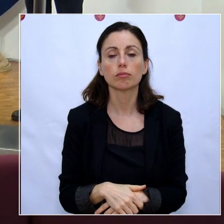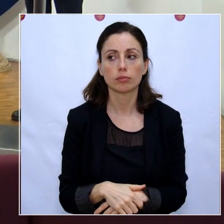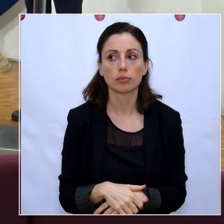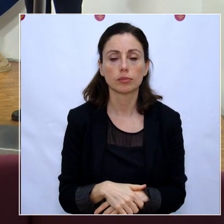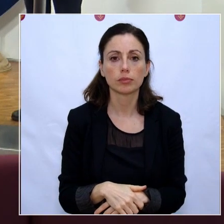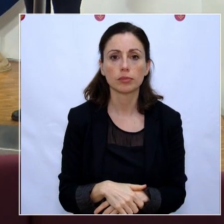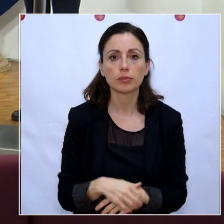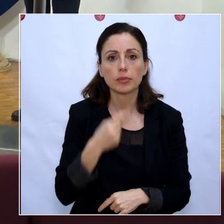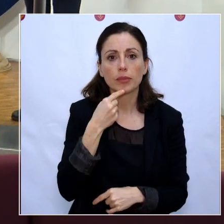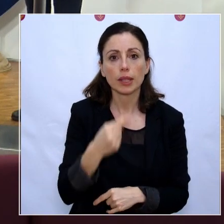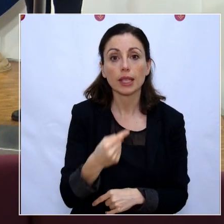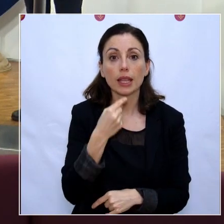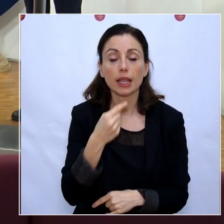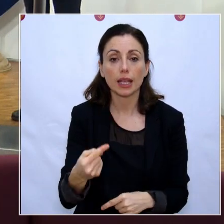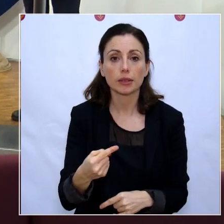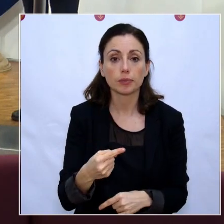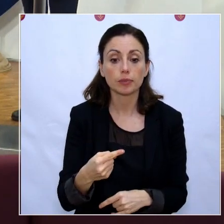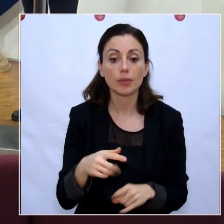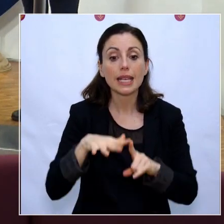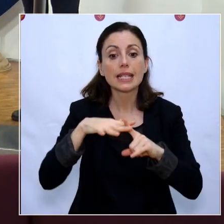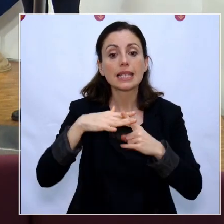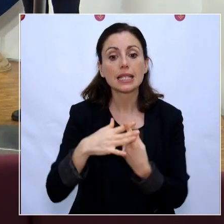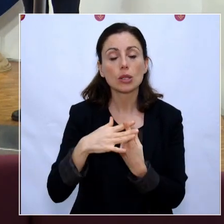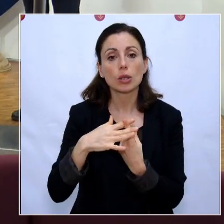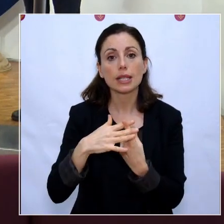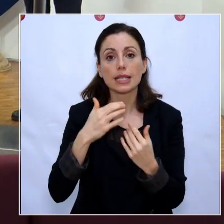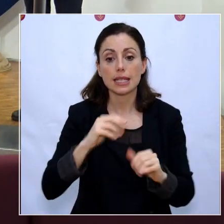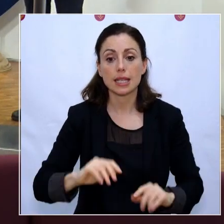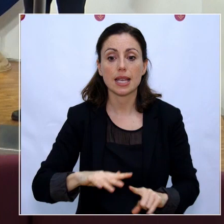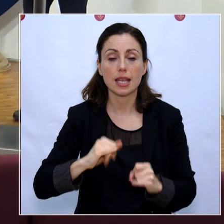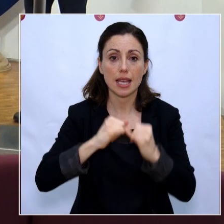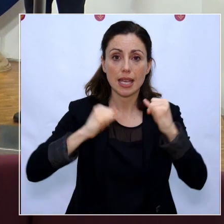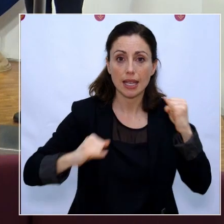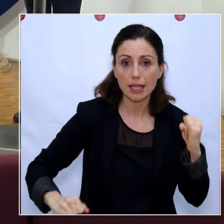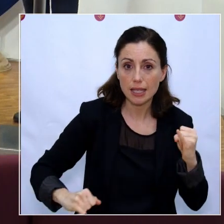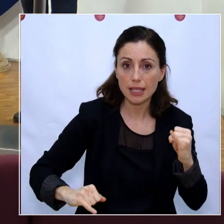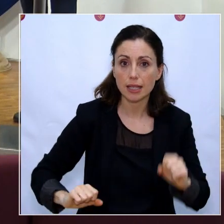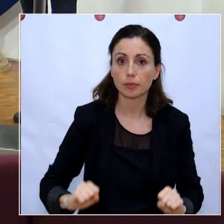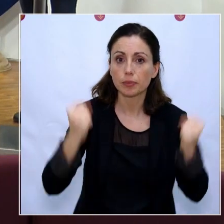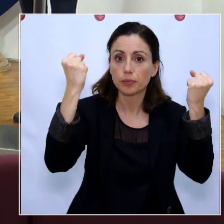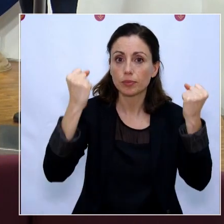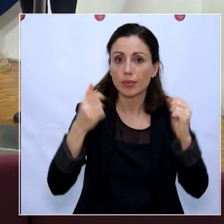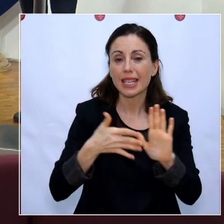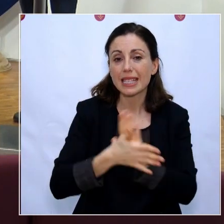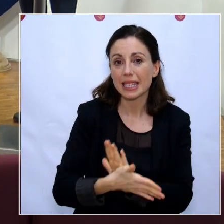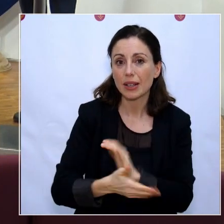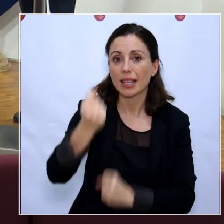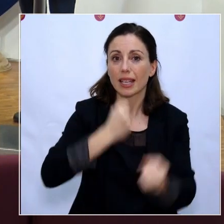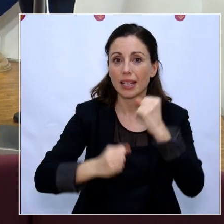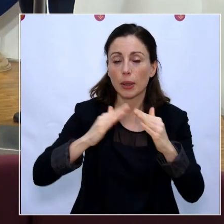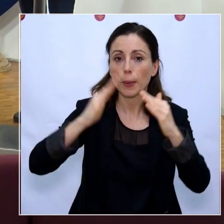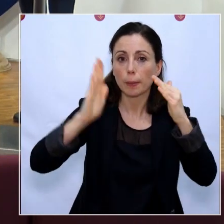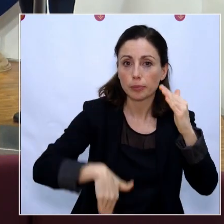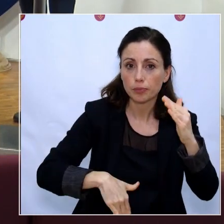Diferentes gabinetes de estudio ya nos han alertado que en el mejor de los casos, si superamos pronto esta crisis sanitaria, la repercusión económica puede suponer una caída de la economía